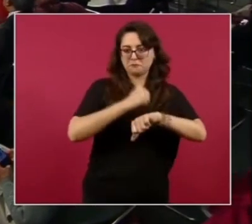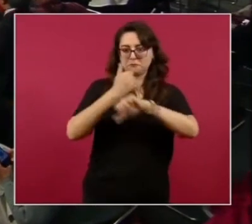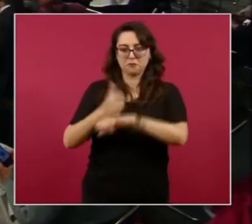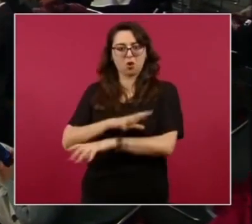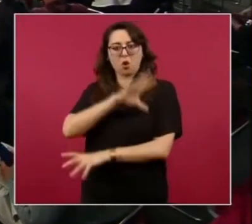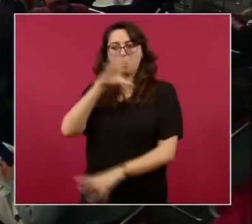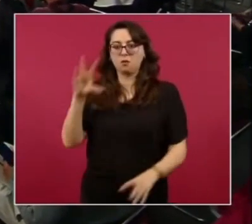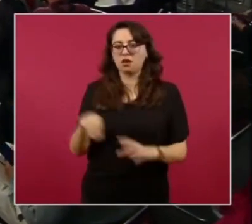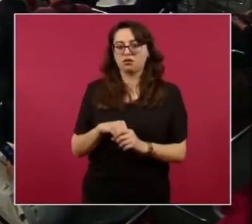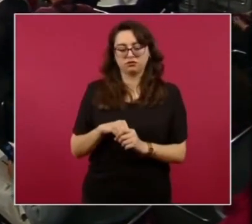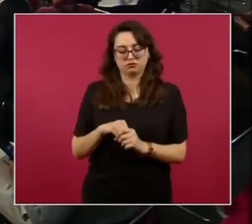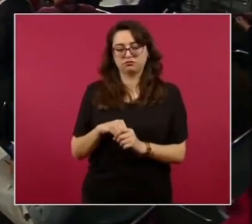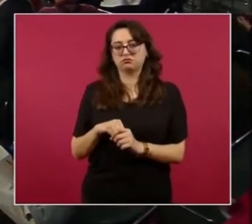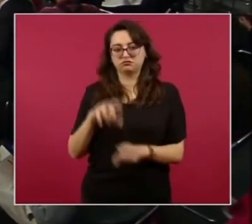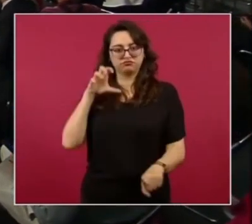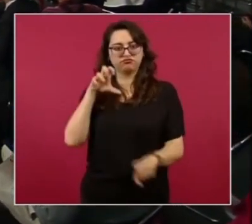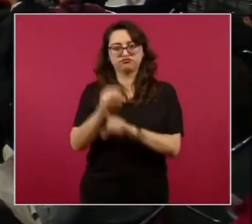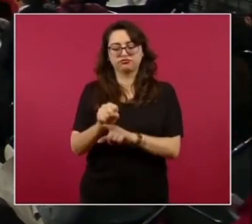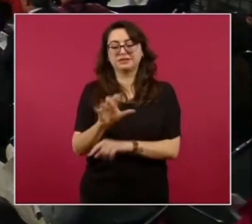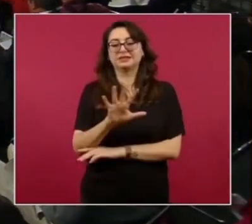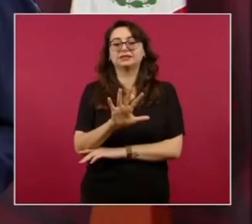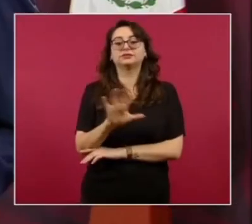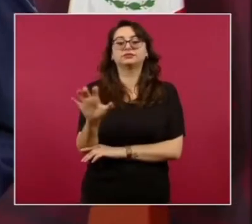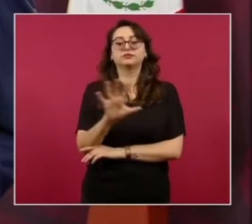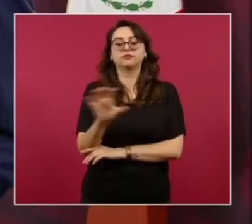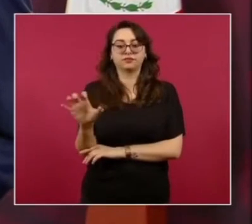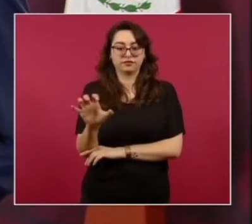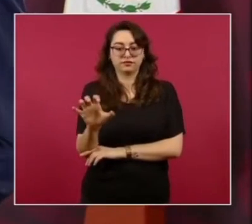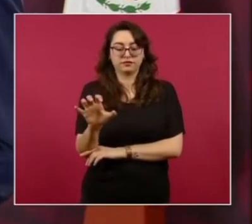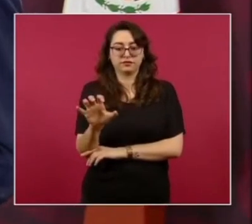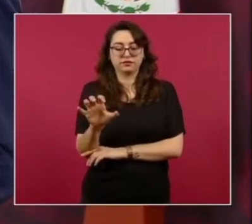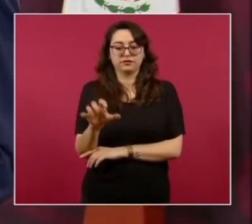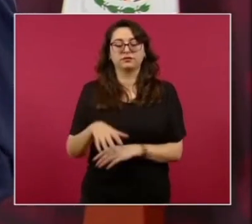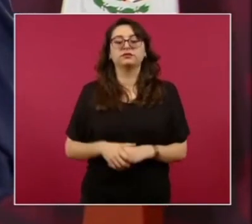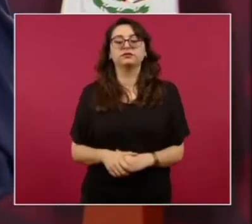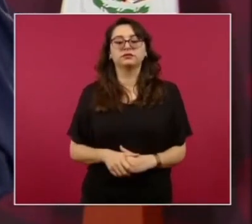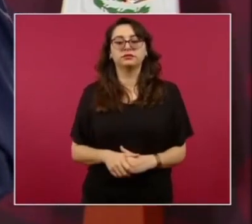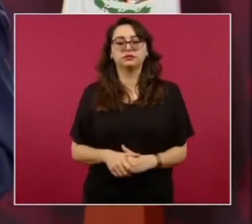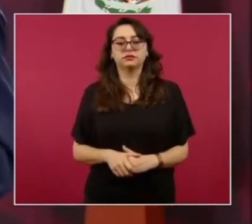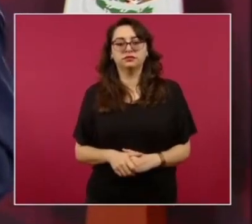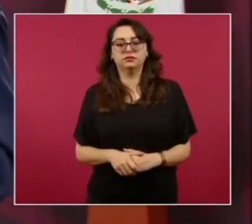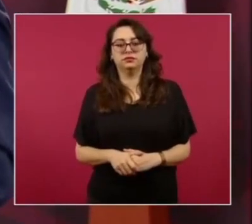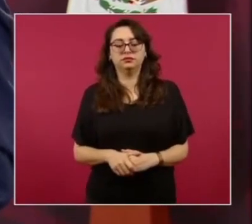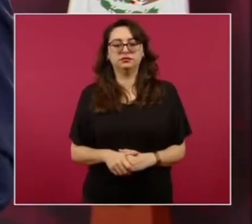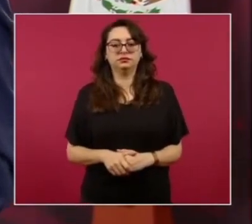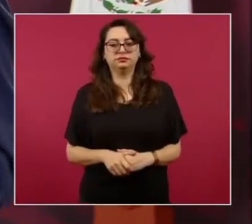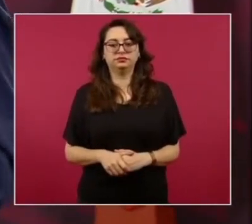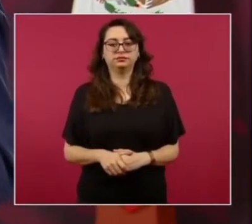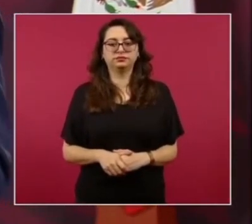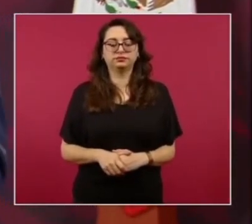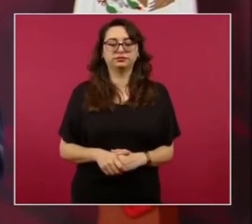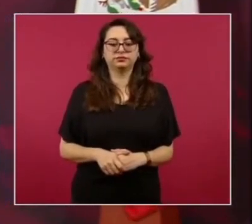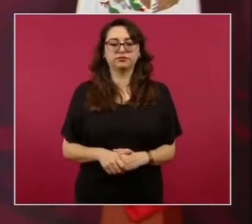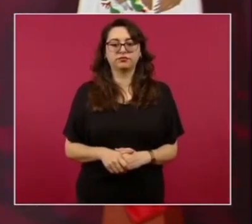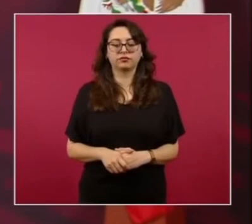Ninguna Región En donde Impere Domine En